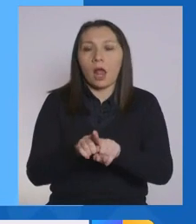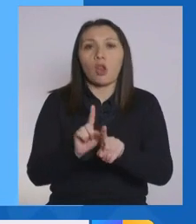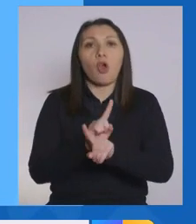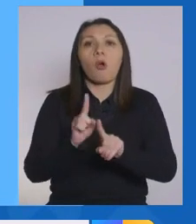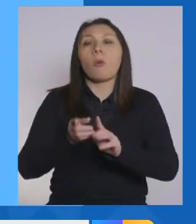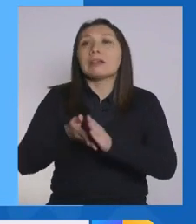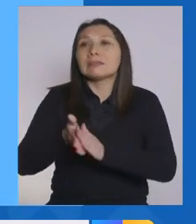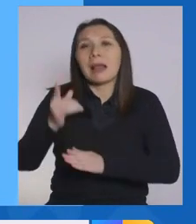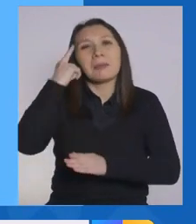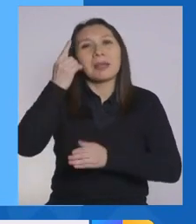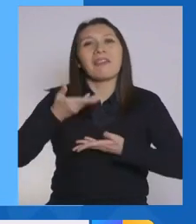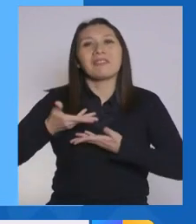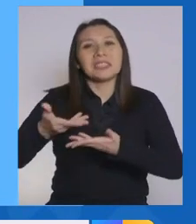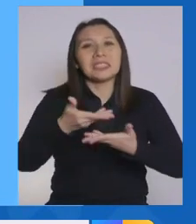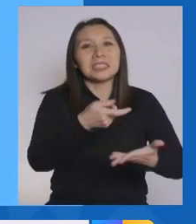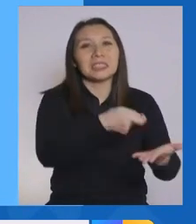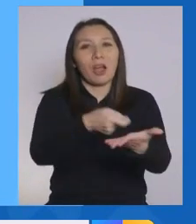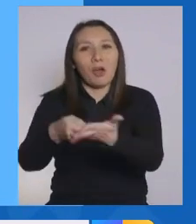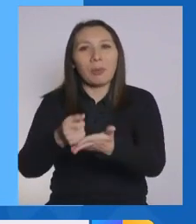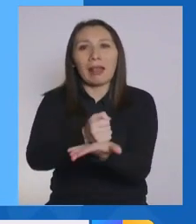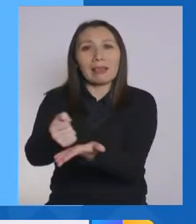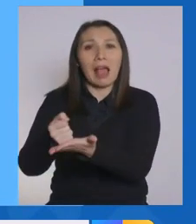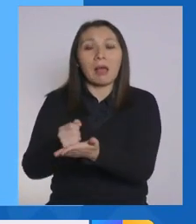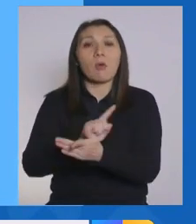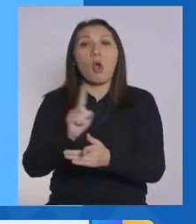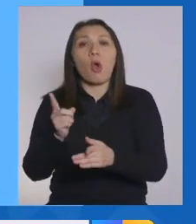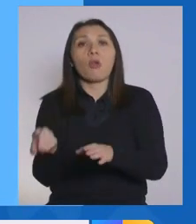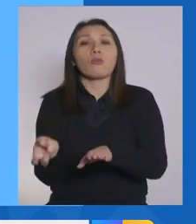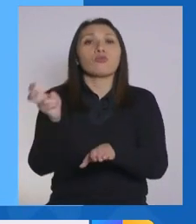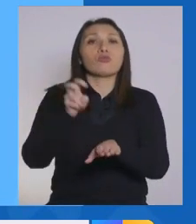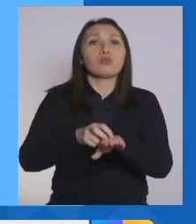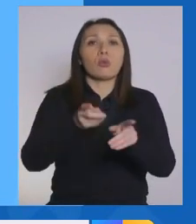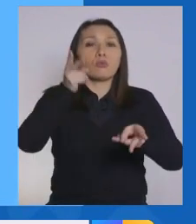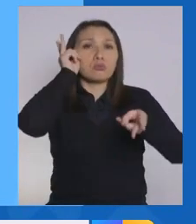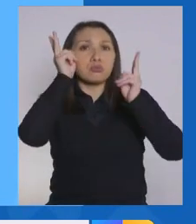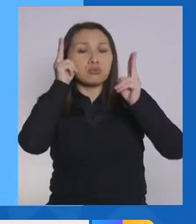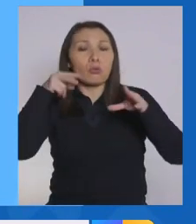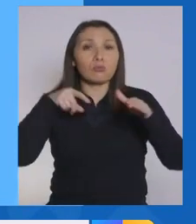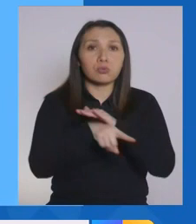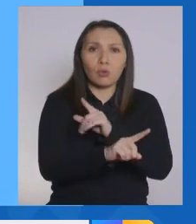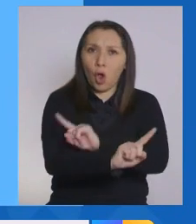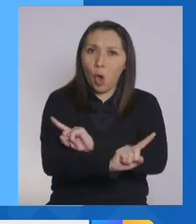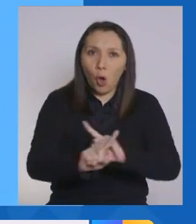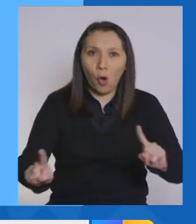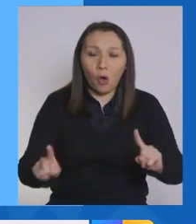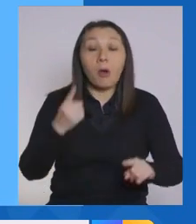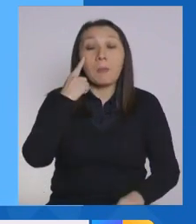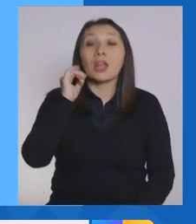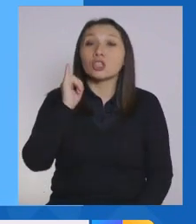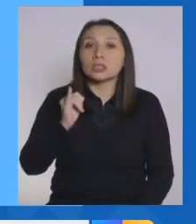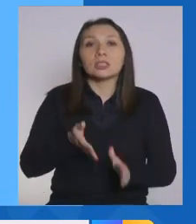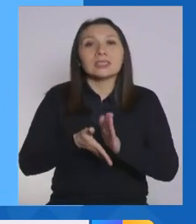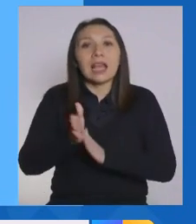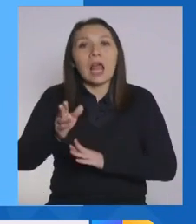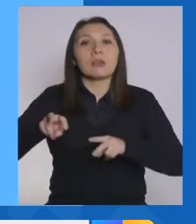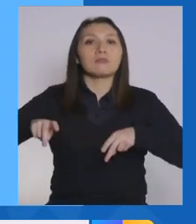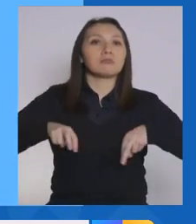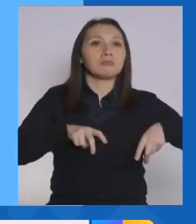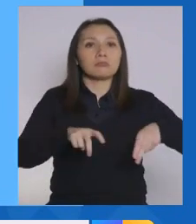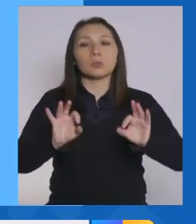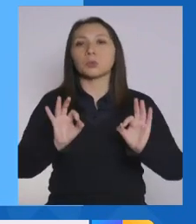no visitando, no ir a comprar, no haciendo trámites, no subiéndose al transporte público, pero sí fundamental